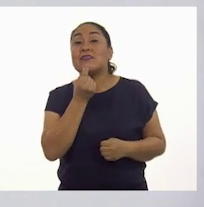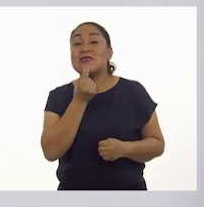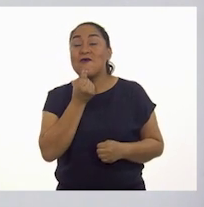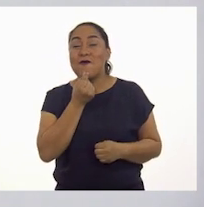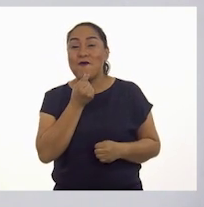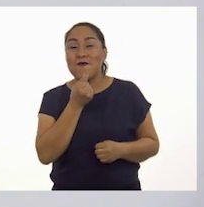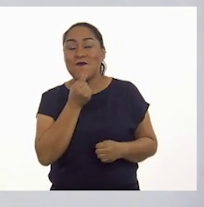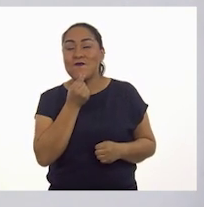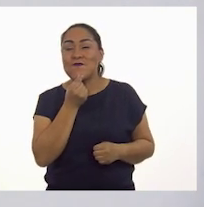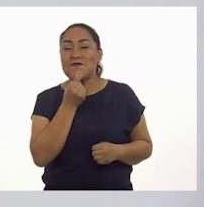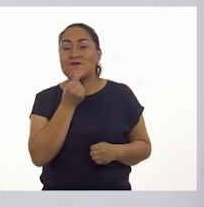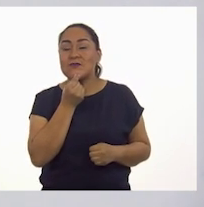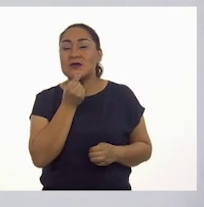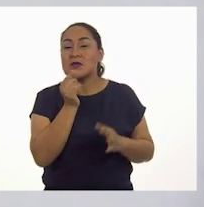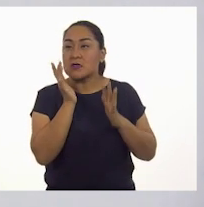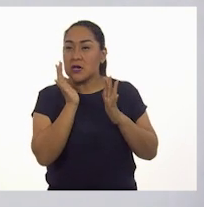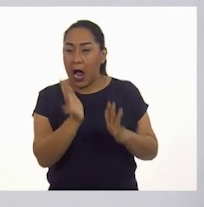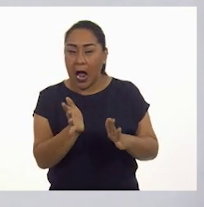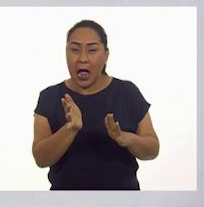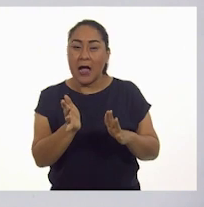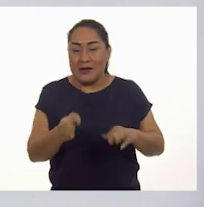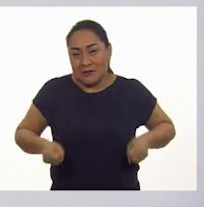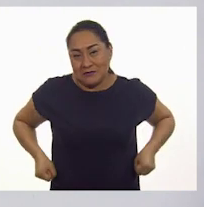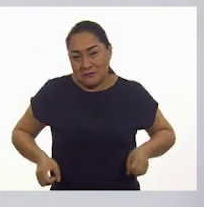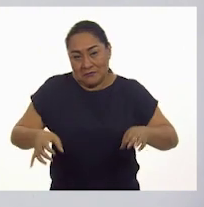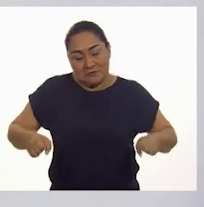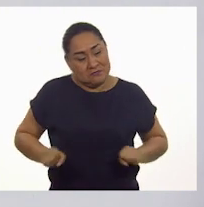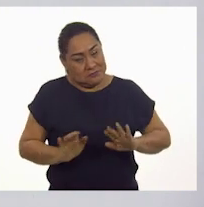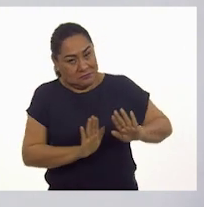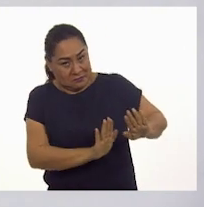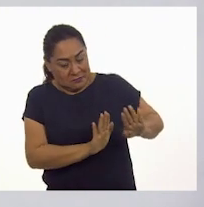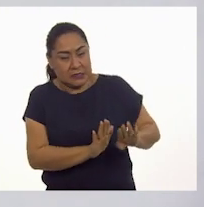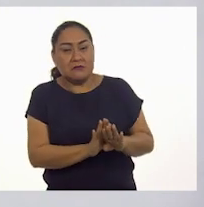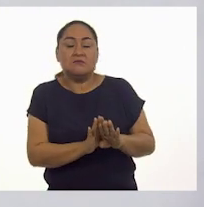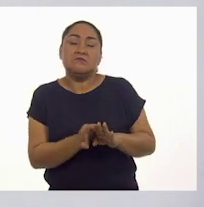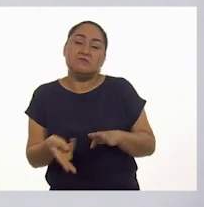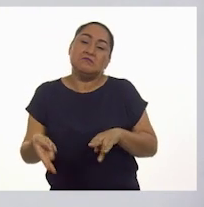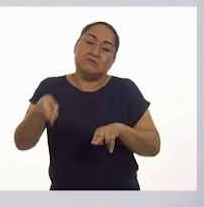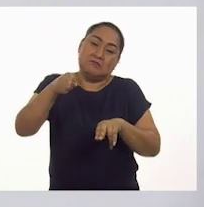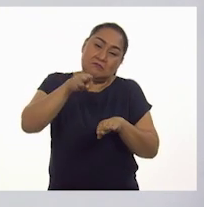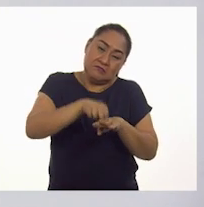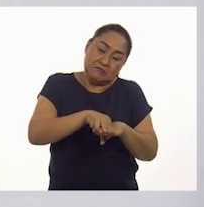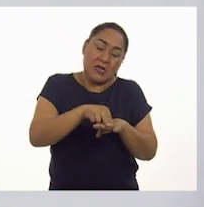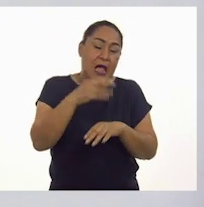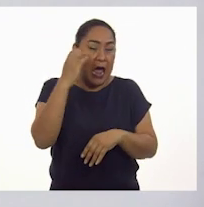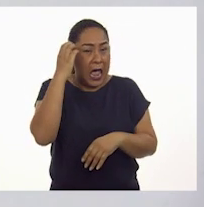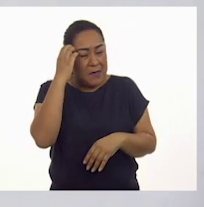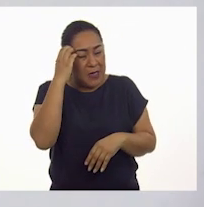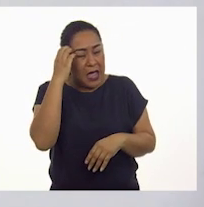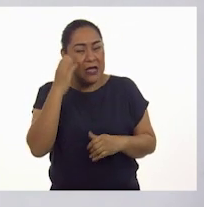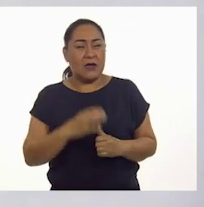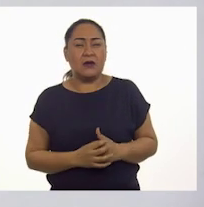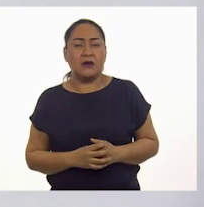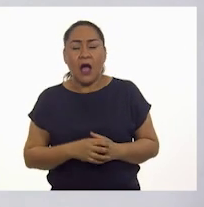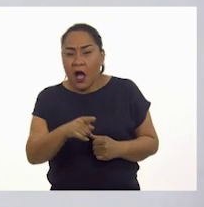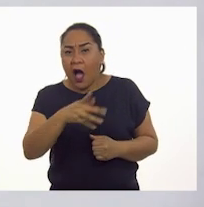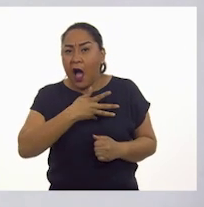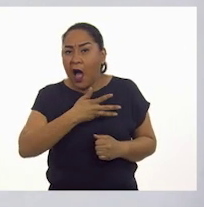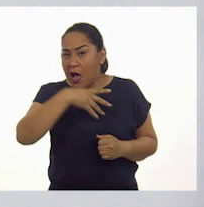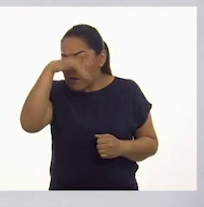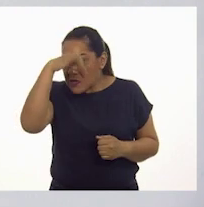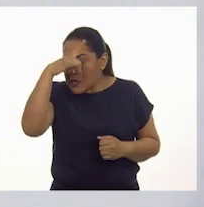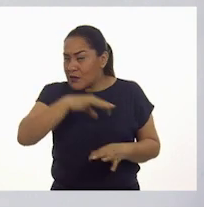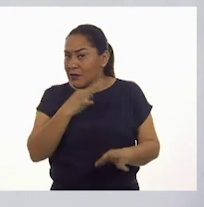niño. Ya dejó su silla de ruedas, ya se pasó a su cama y tiene su pijama.